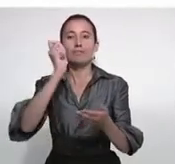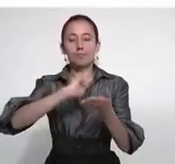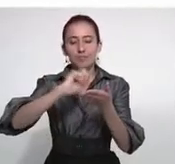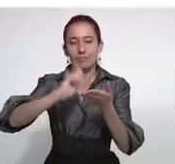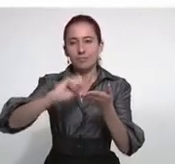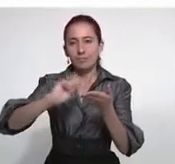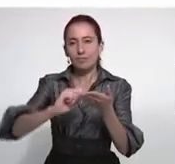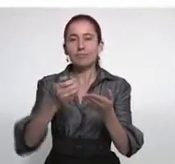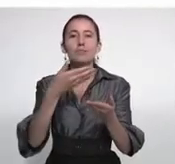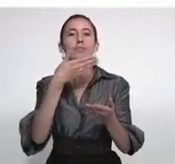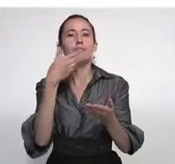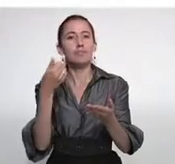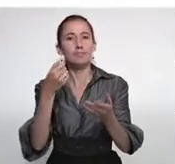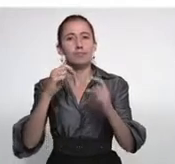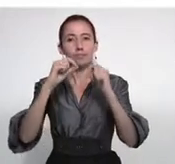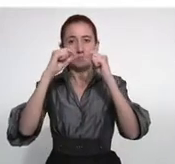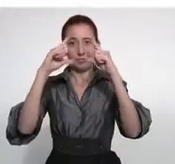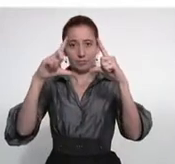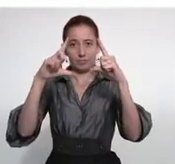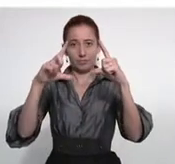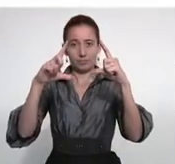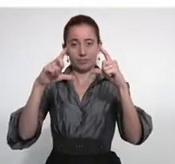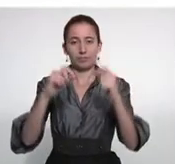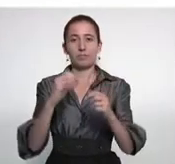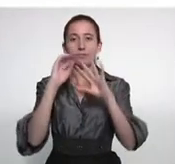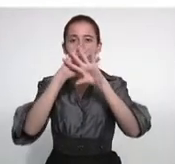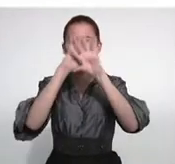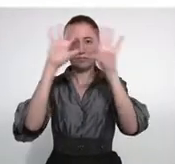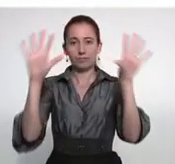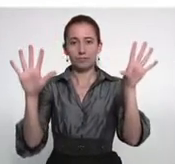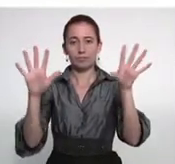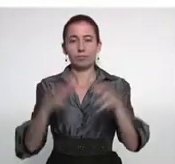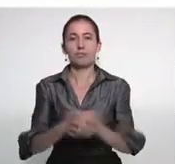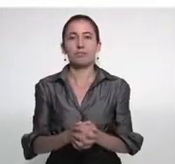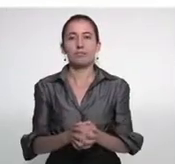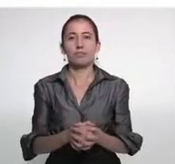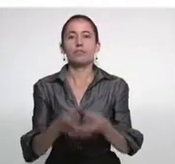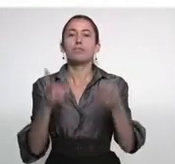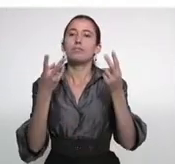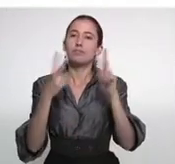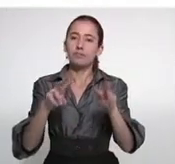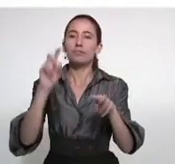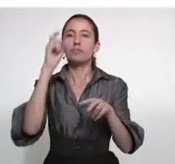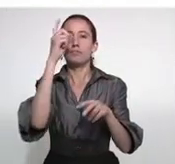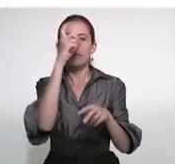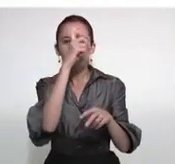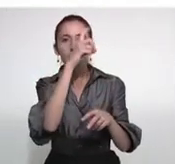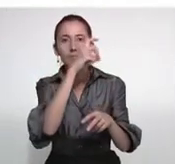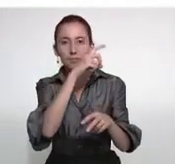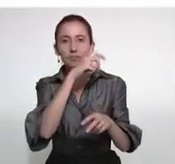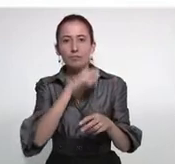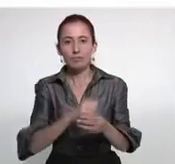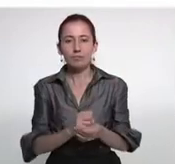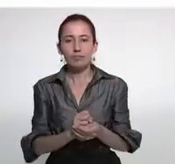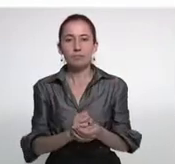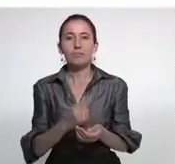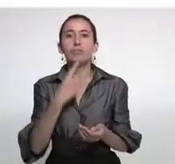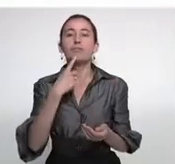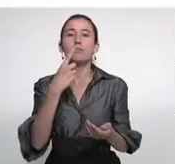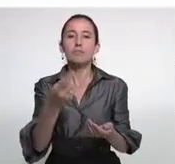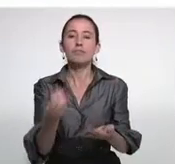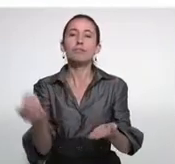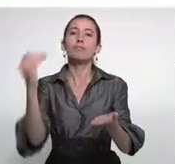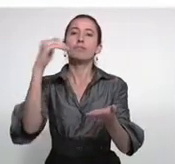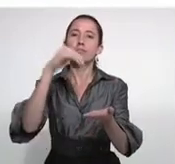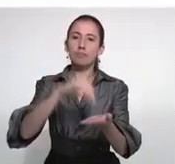intente escribir lo que quiere decir con letras grandes, de imprenta y claras. Si resulta difícil entender lo que la persona quiere